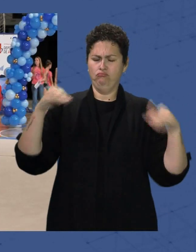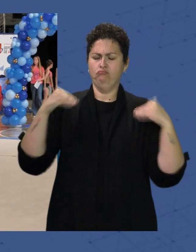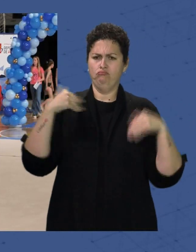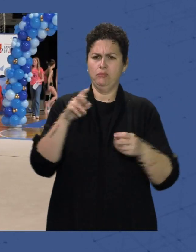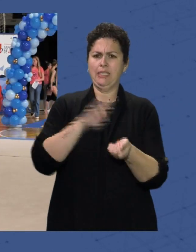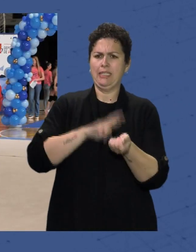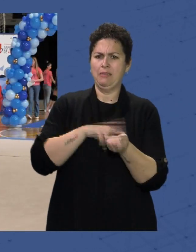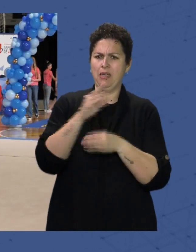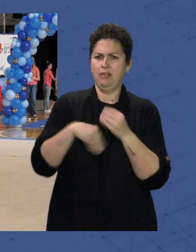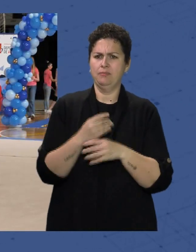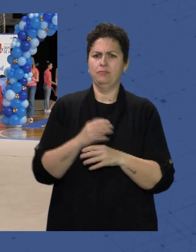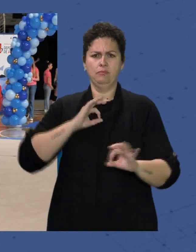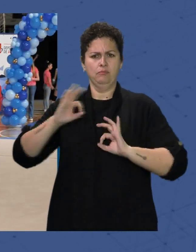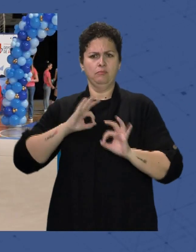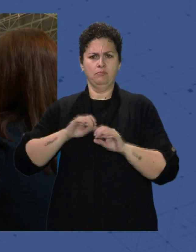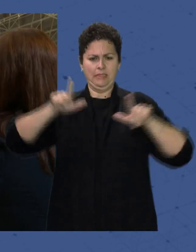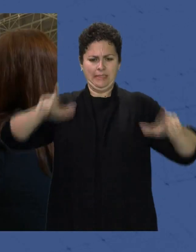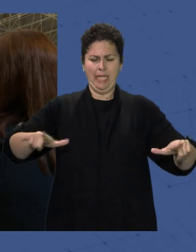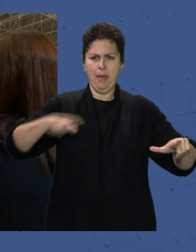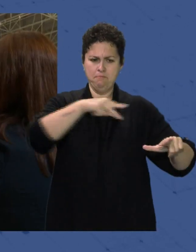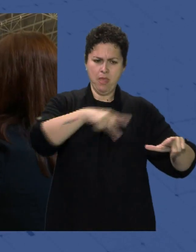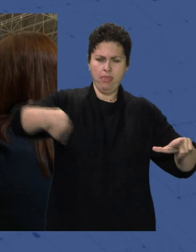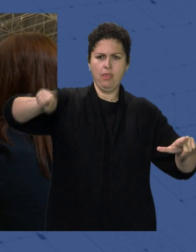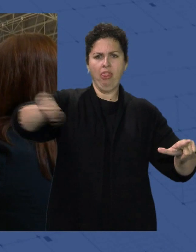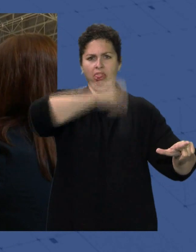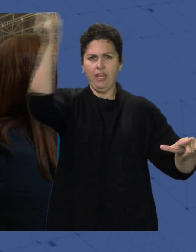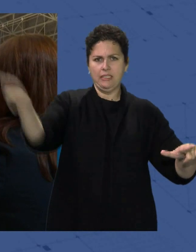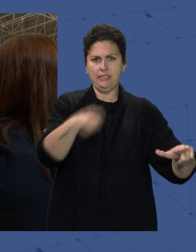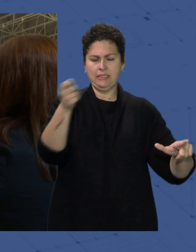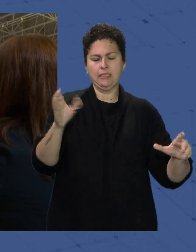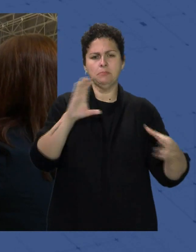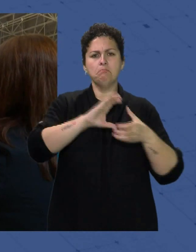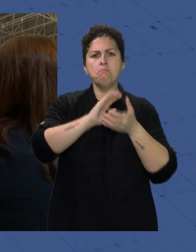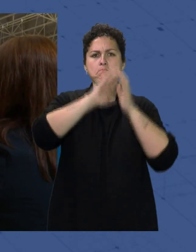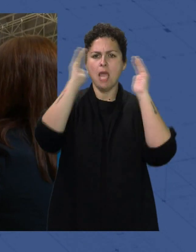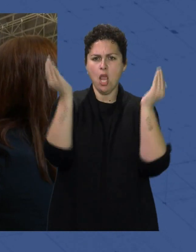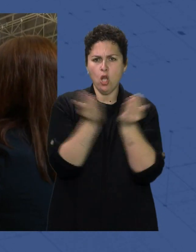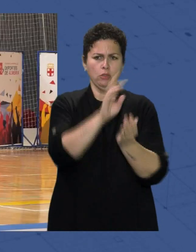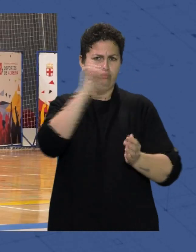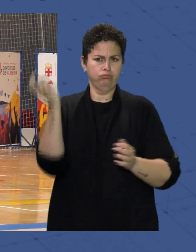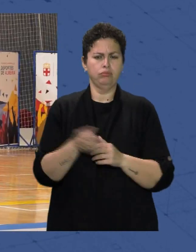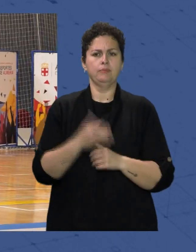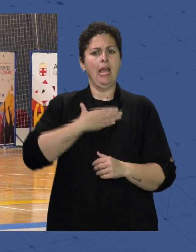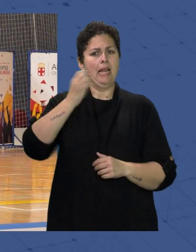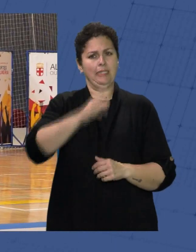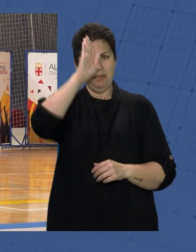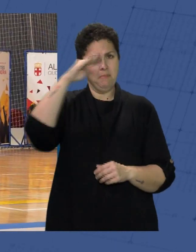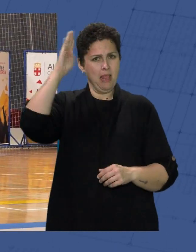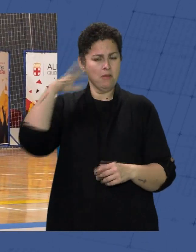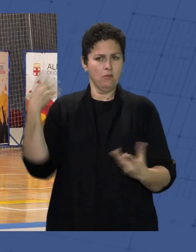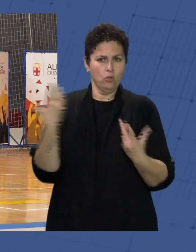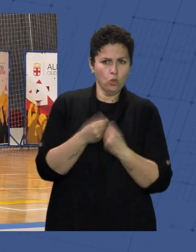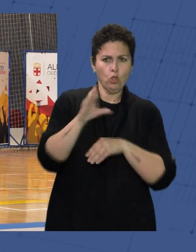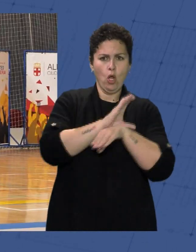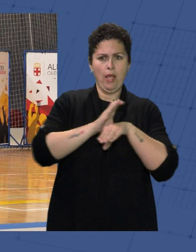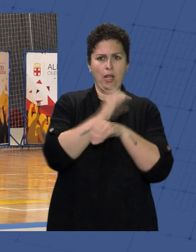actuaciones Que han llevado a cabo Sobre el tapiz Con cintas, pelotas Aros y mazas La alcaldesa de la ciudad María del Mar Vázquez Ha asistido Acompañada junto Al